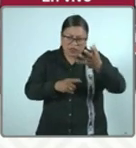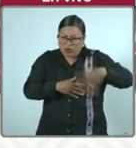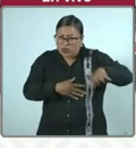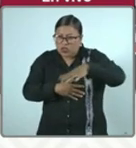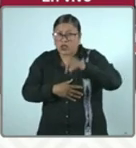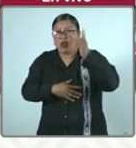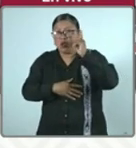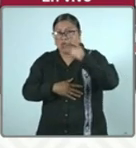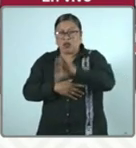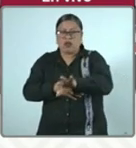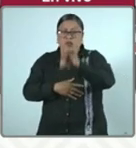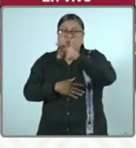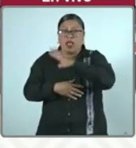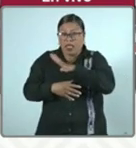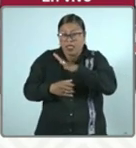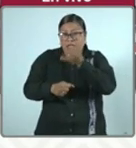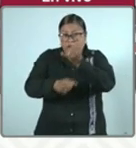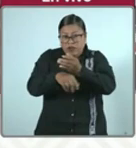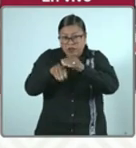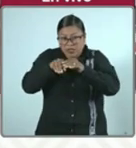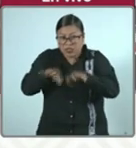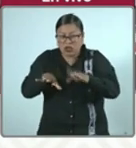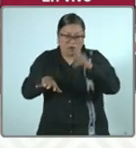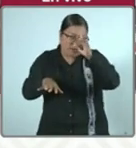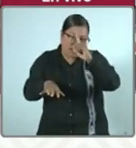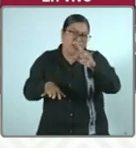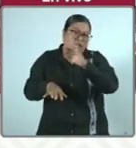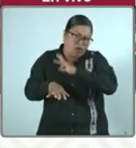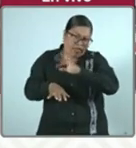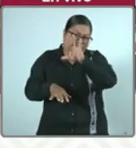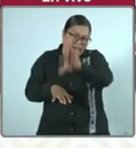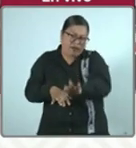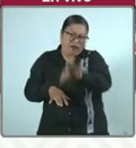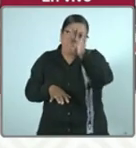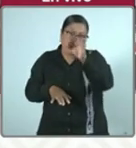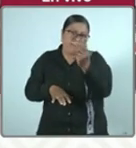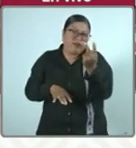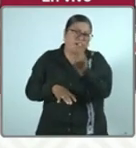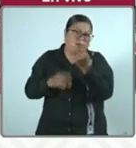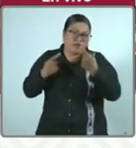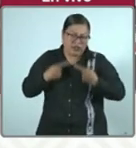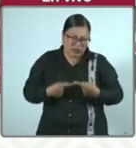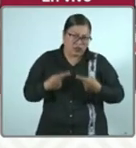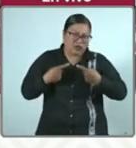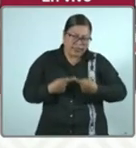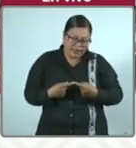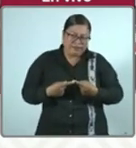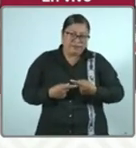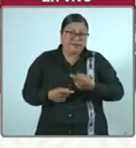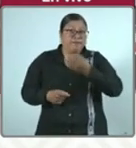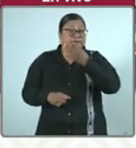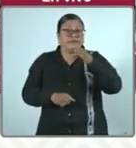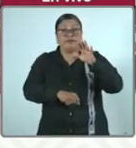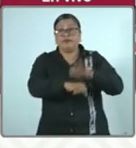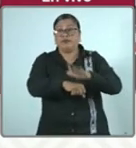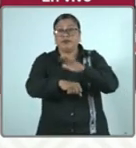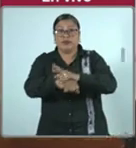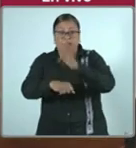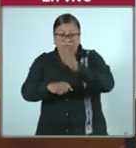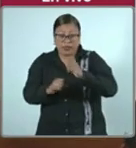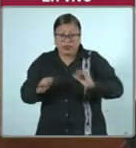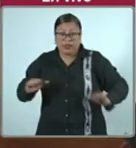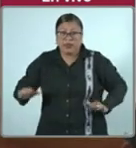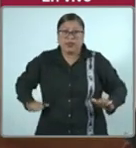finalidad de obtener información objetiva que nos permita dar con el paradero de estas víctimas directas. Comentarles que estas acciones